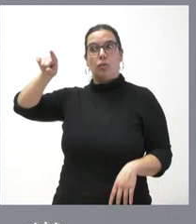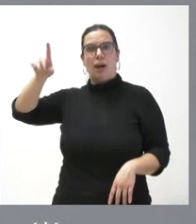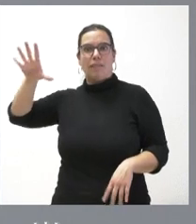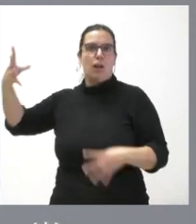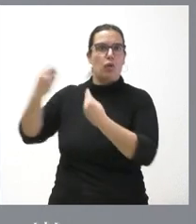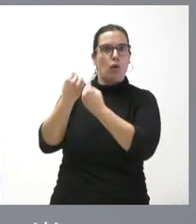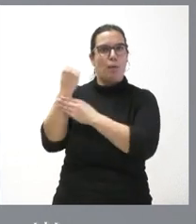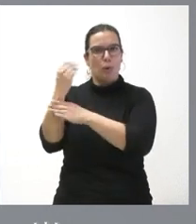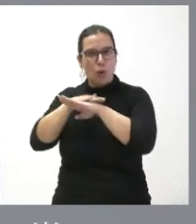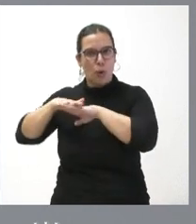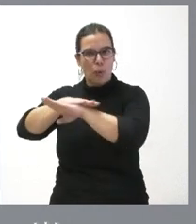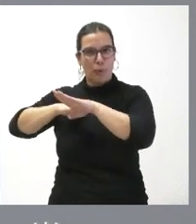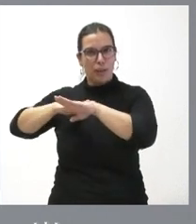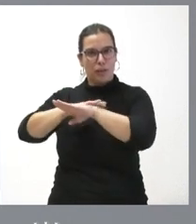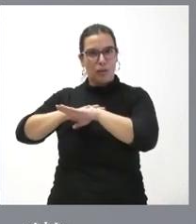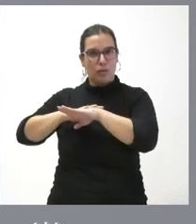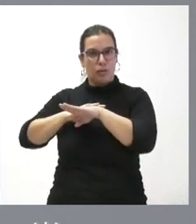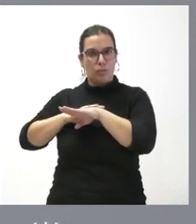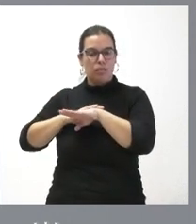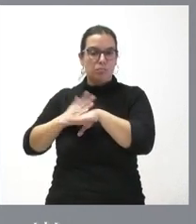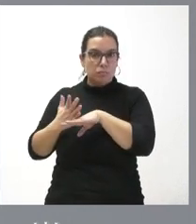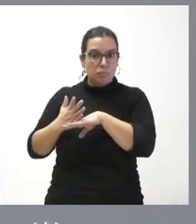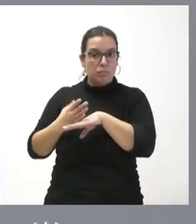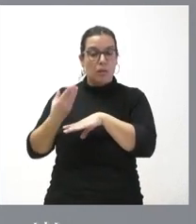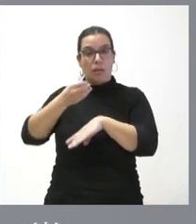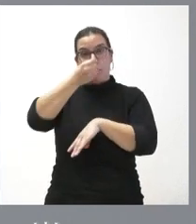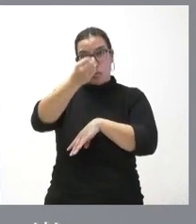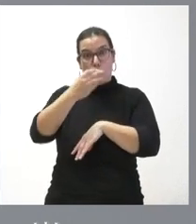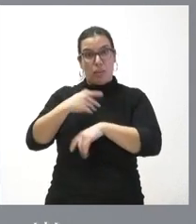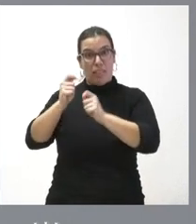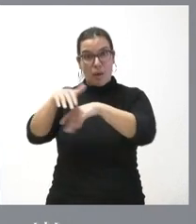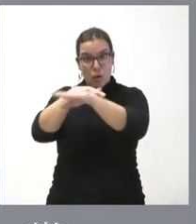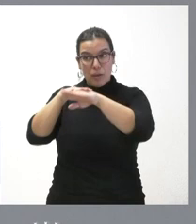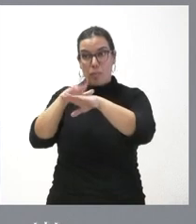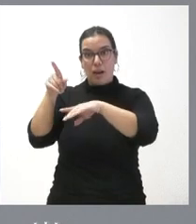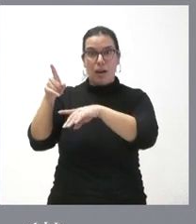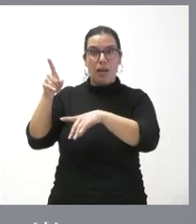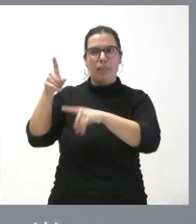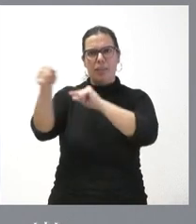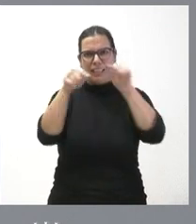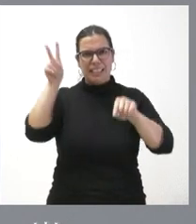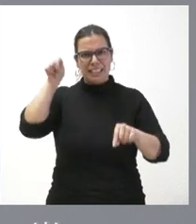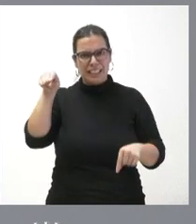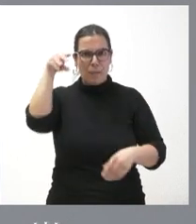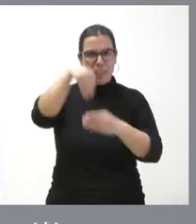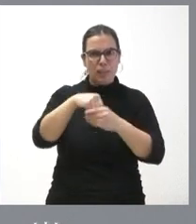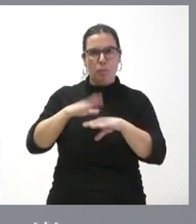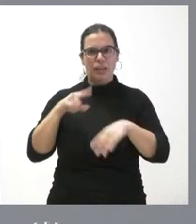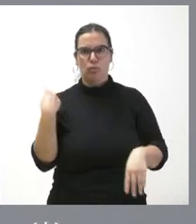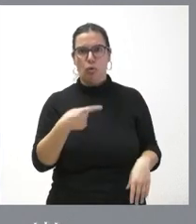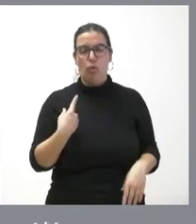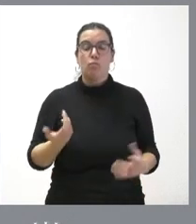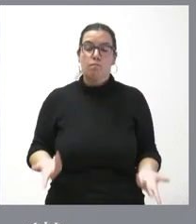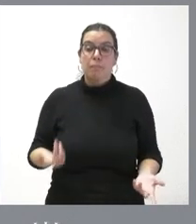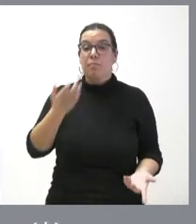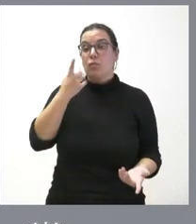con el partido que podría obtener la presidencia del gobierno de España quiere llevar a ese consejo de política fiscal y financiera y claro si ustedes